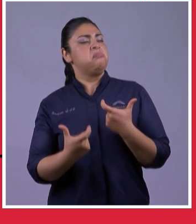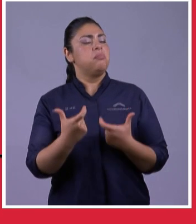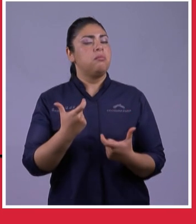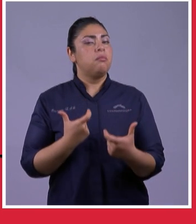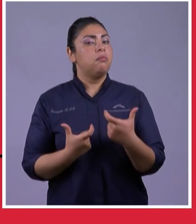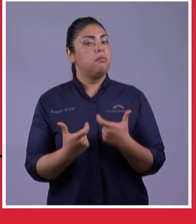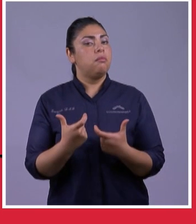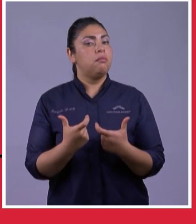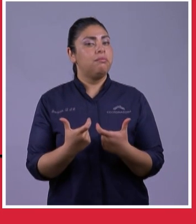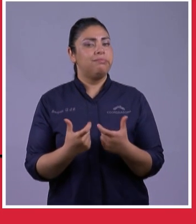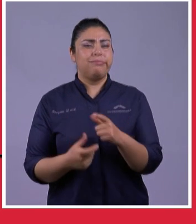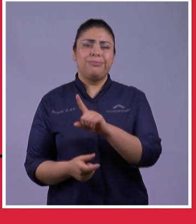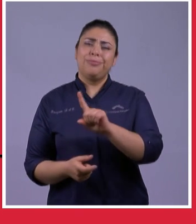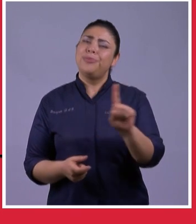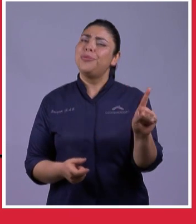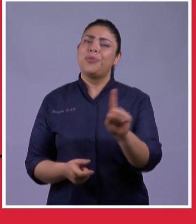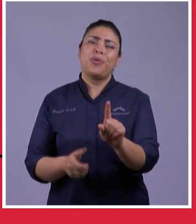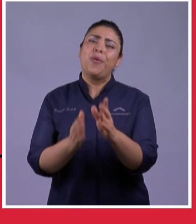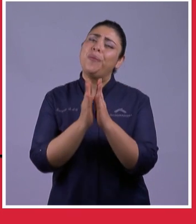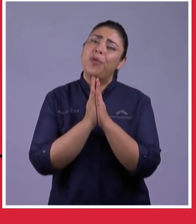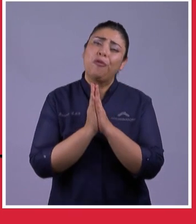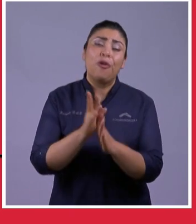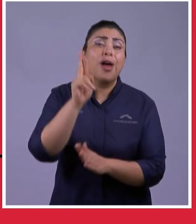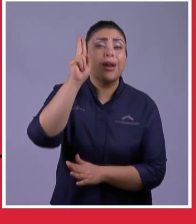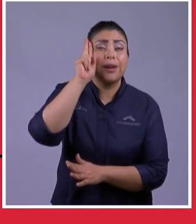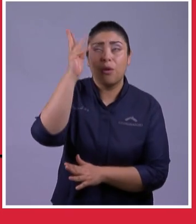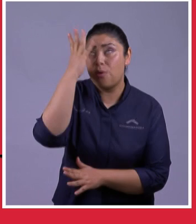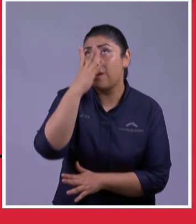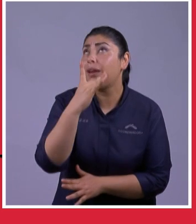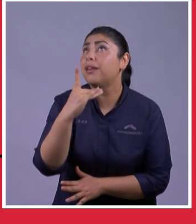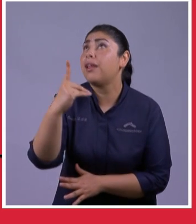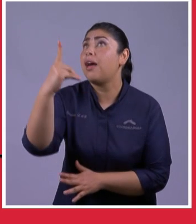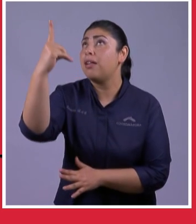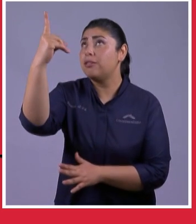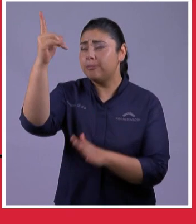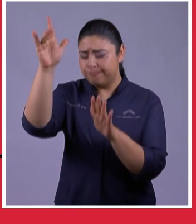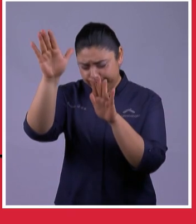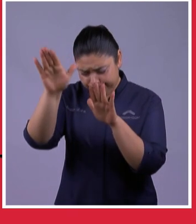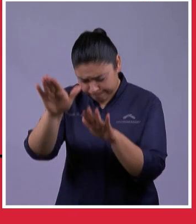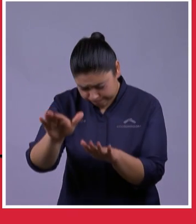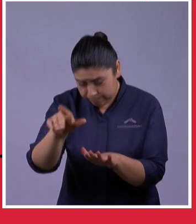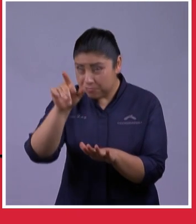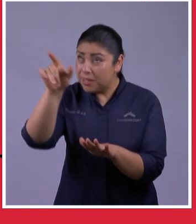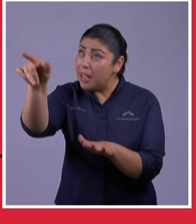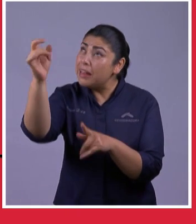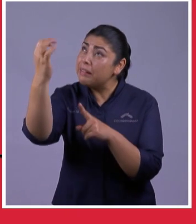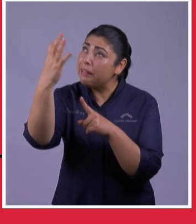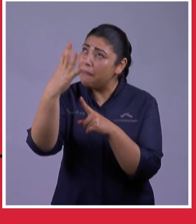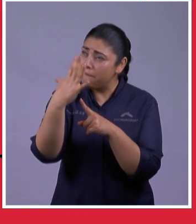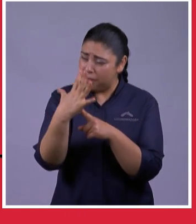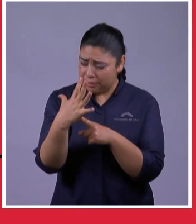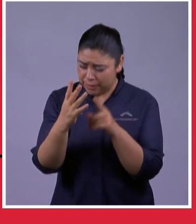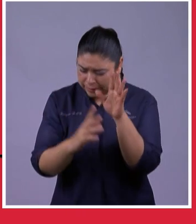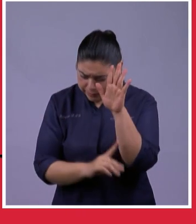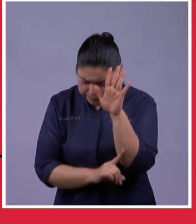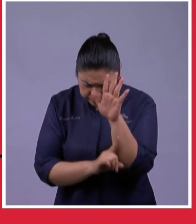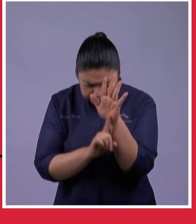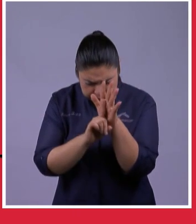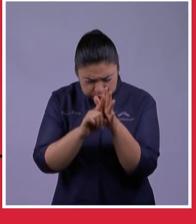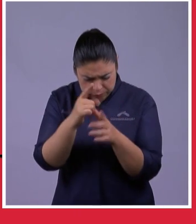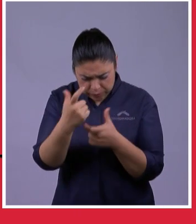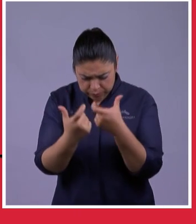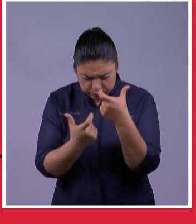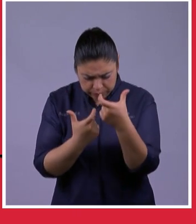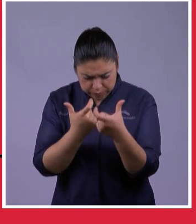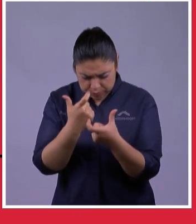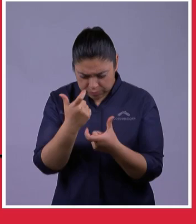Más Bien Recuerda Al Señor Tu Dios Porque Él Es Quien Te Da El Poder Para Obtener Riqueza Cumpliendo Así Como Lo Está Haciendo